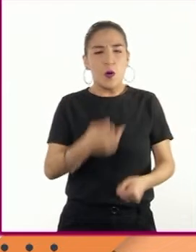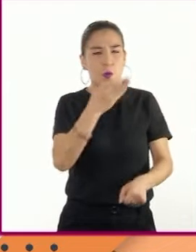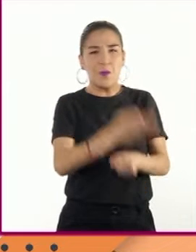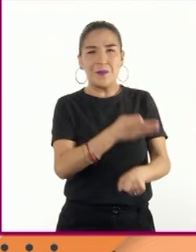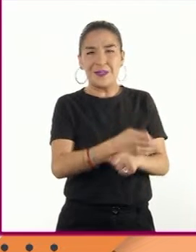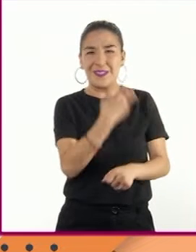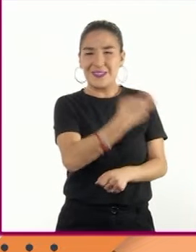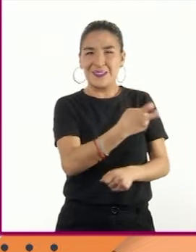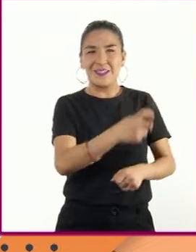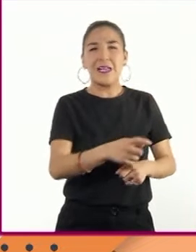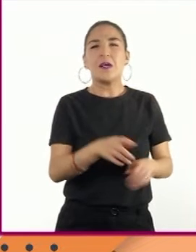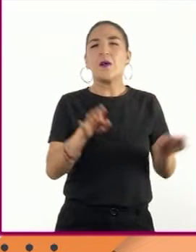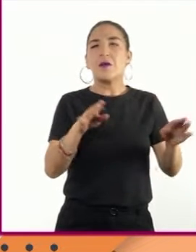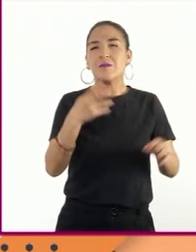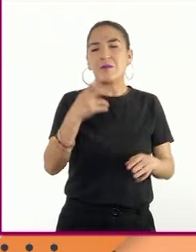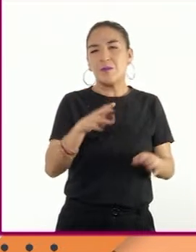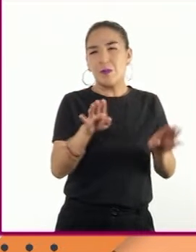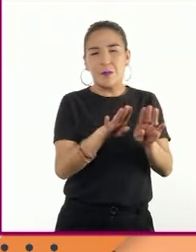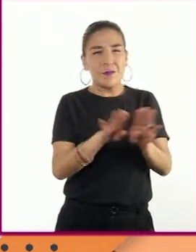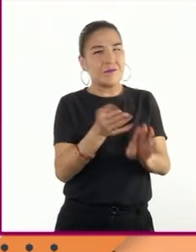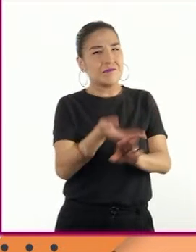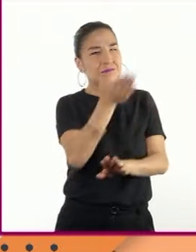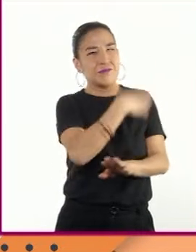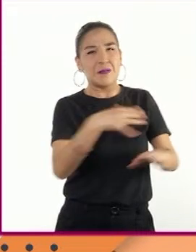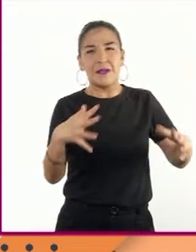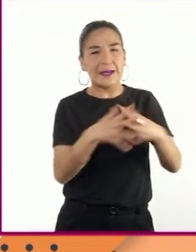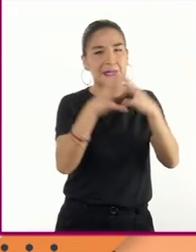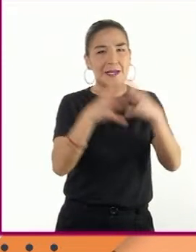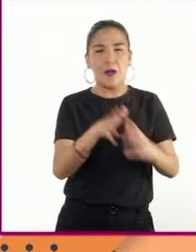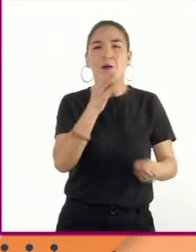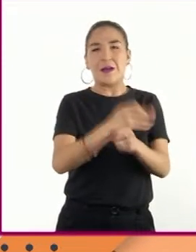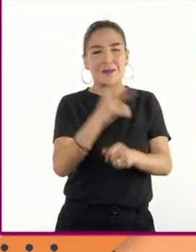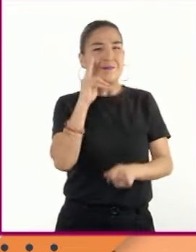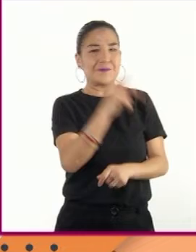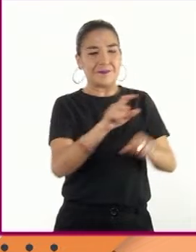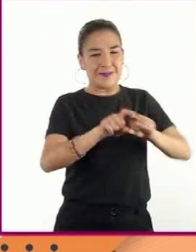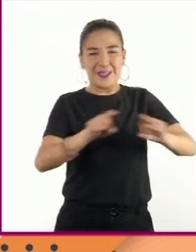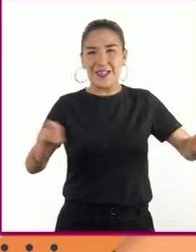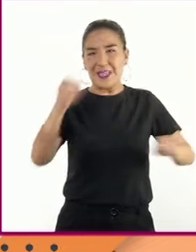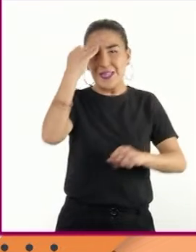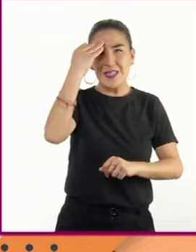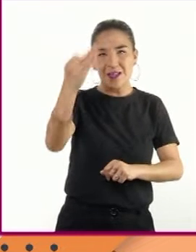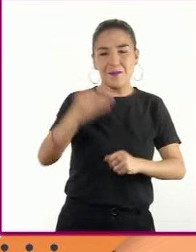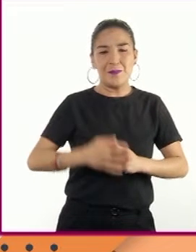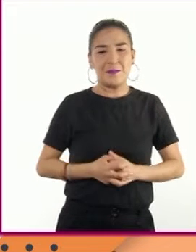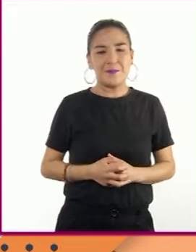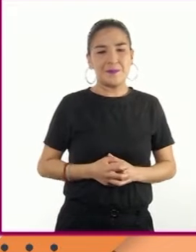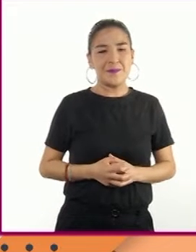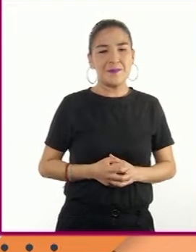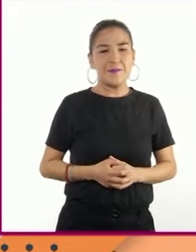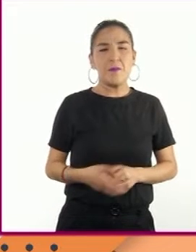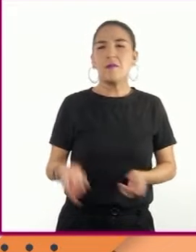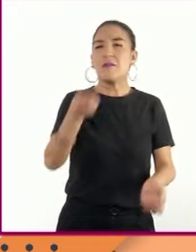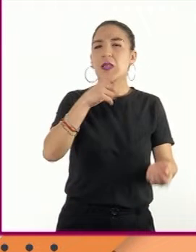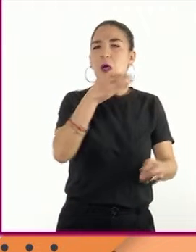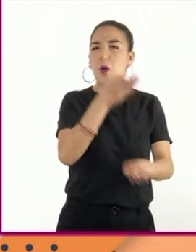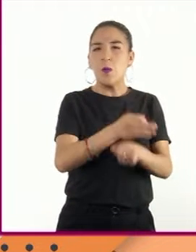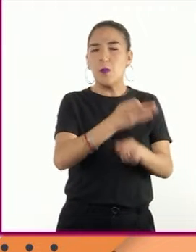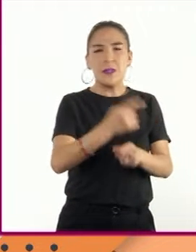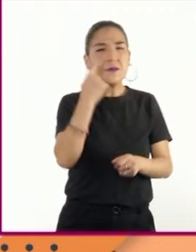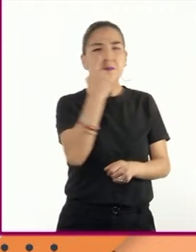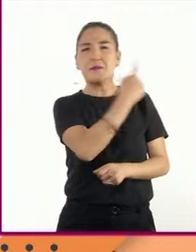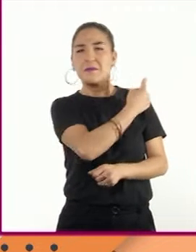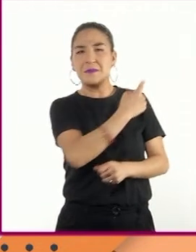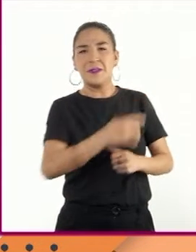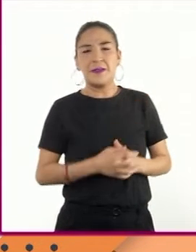acontecimientos ocurridos en la guerra, nos apoyaremos en la línea del tiempo. En esta ocasión nos